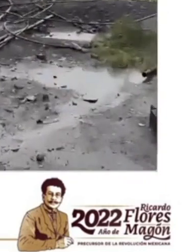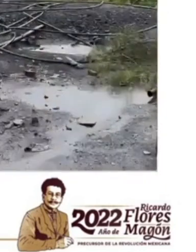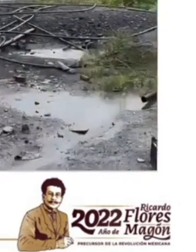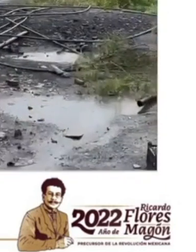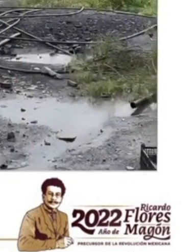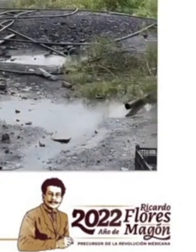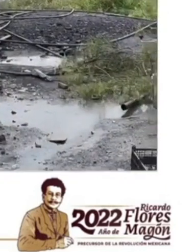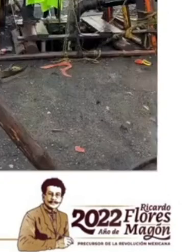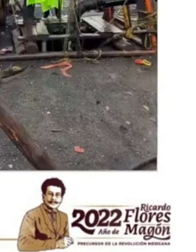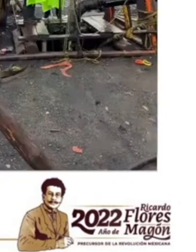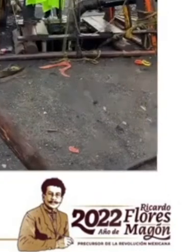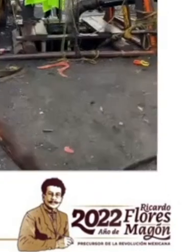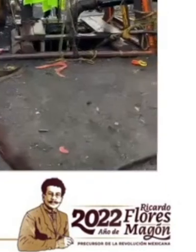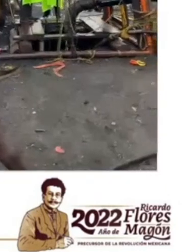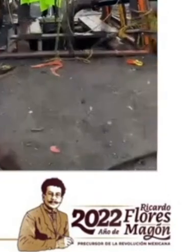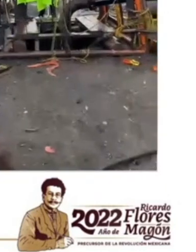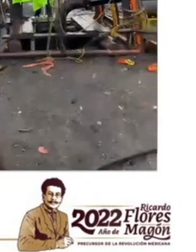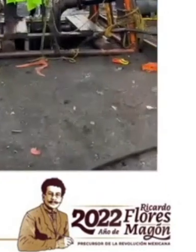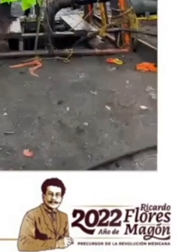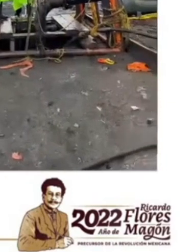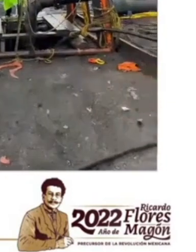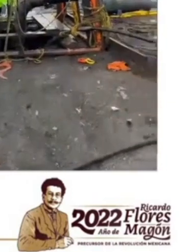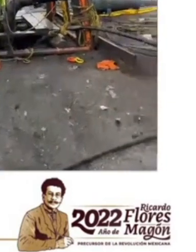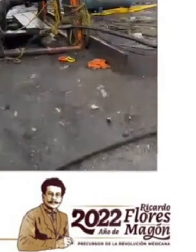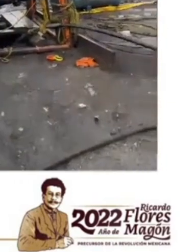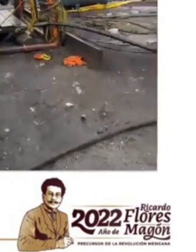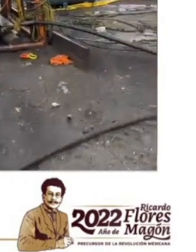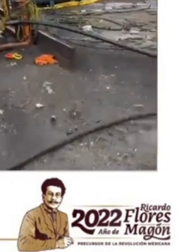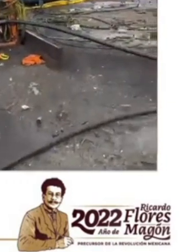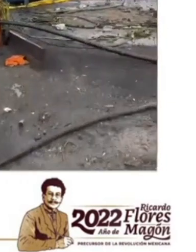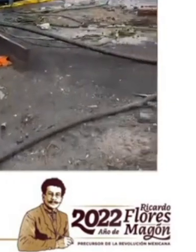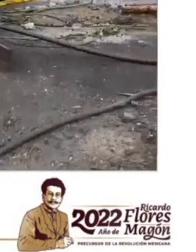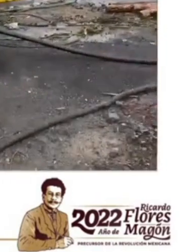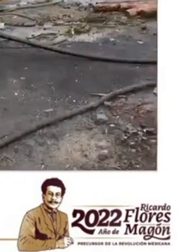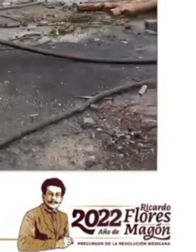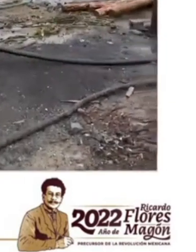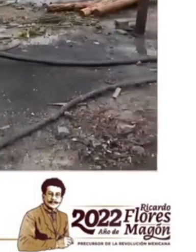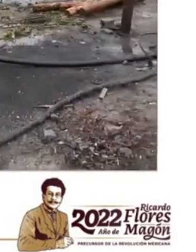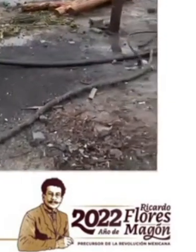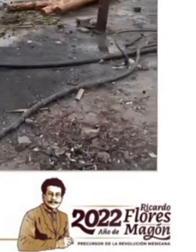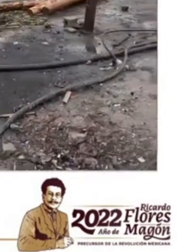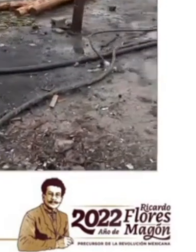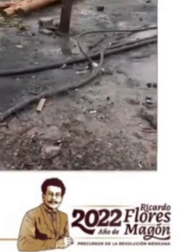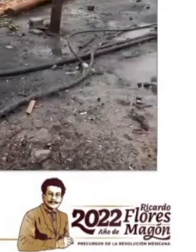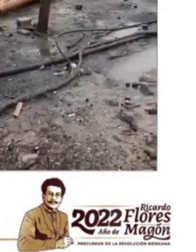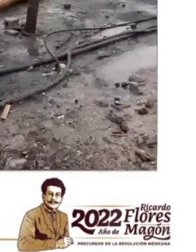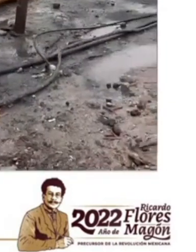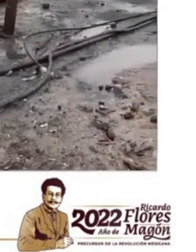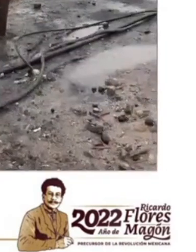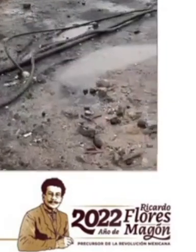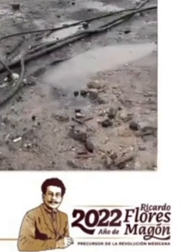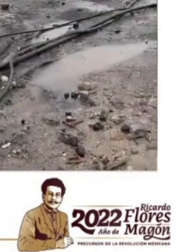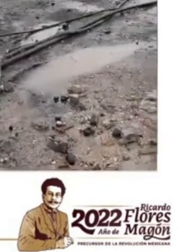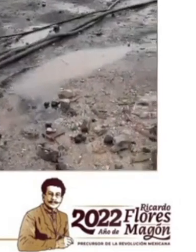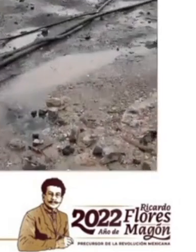los niveles del agua y que esperamos que muy pronto con estos barrenos que se van a construir